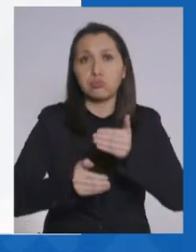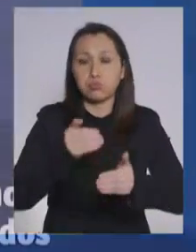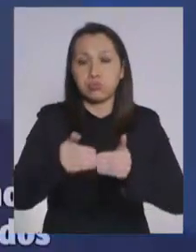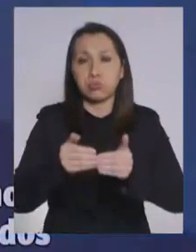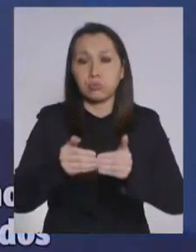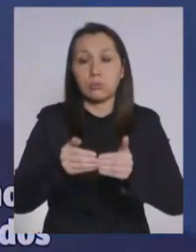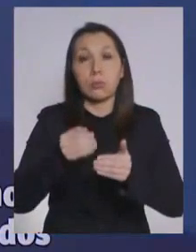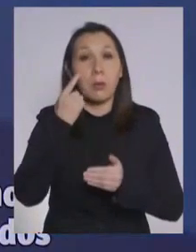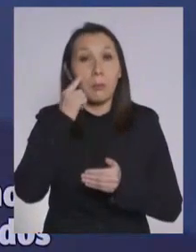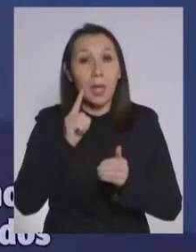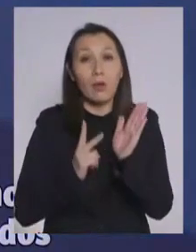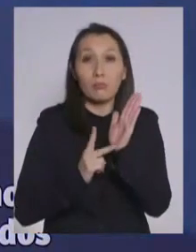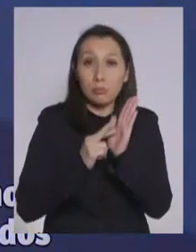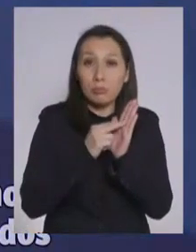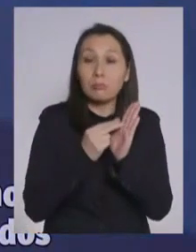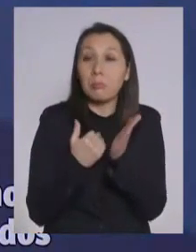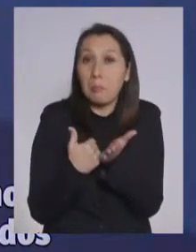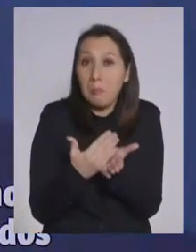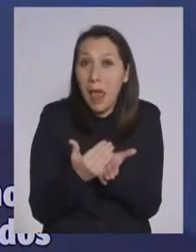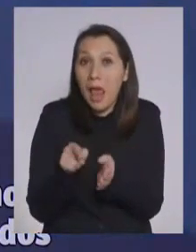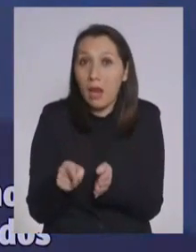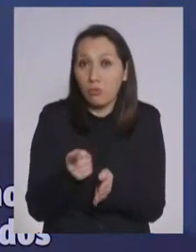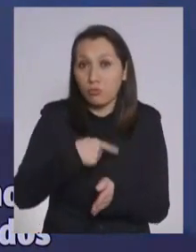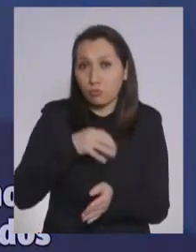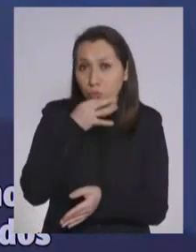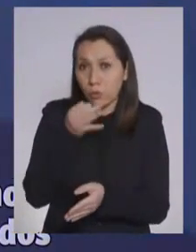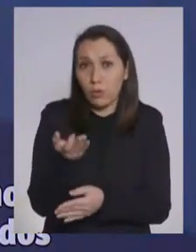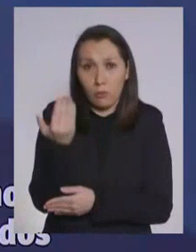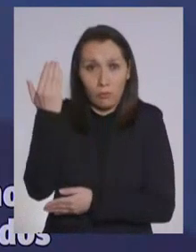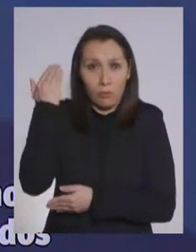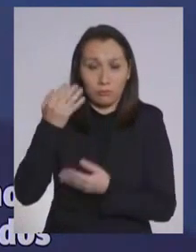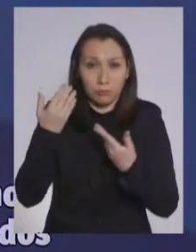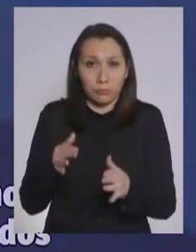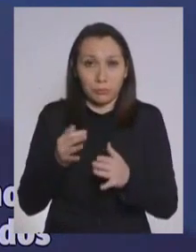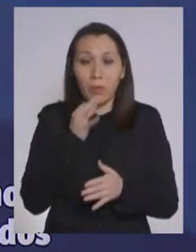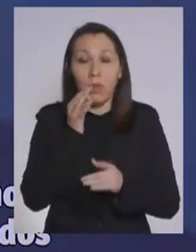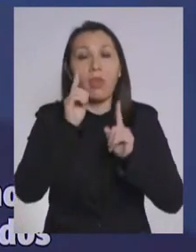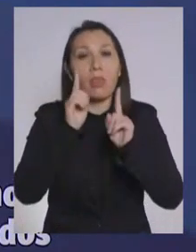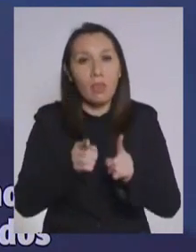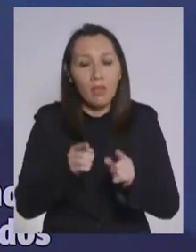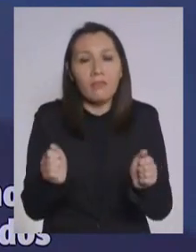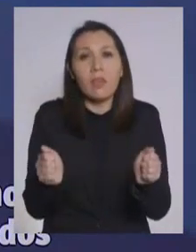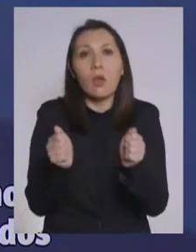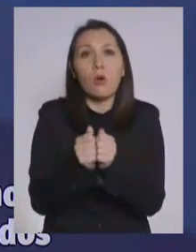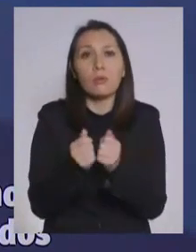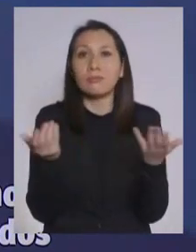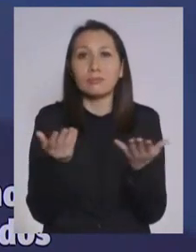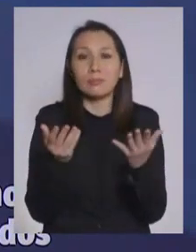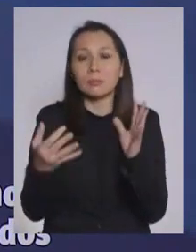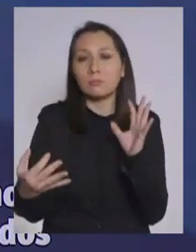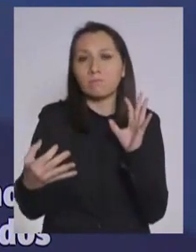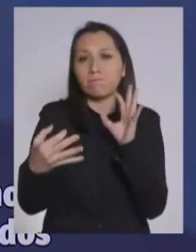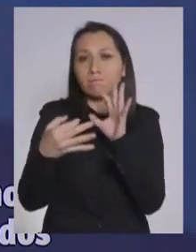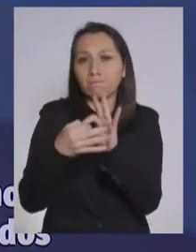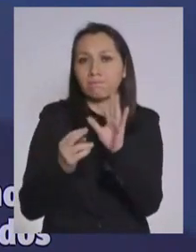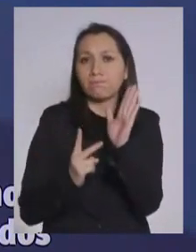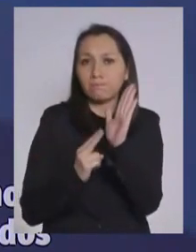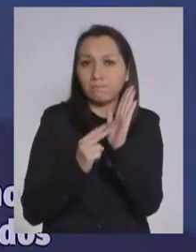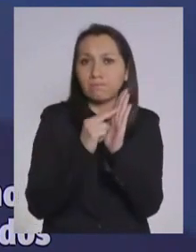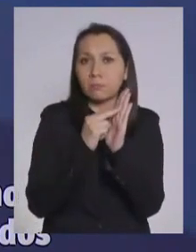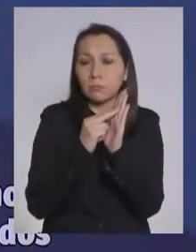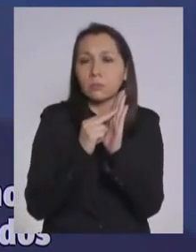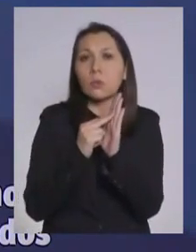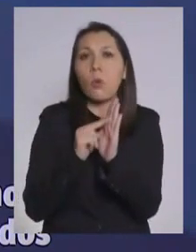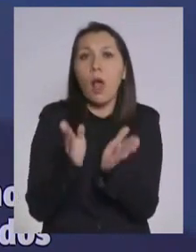pero este plan Paso a Paso, como lo hemos dicho otras veces, debe ir asociado a un plan Paso a Paso